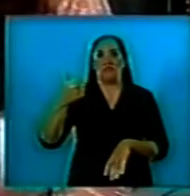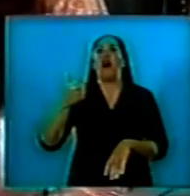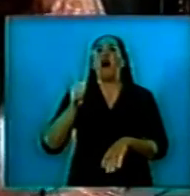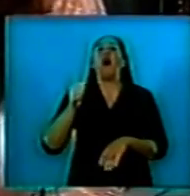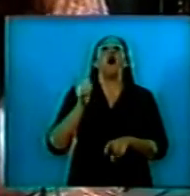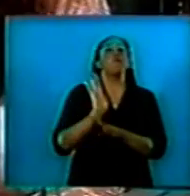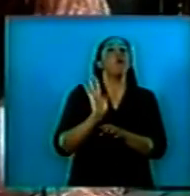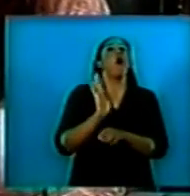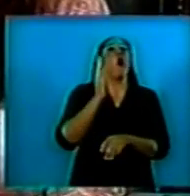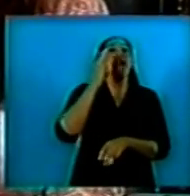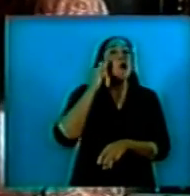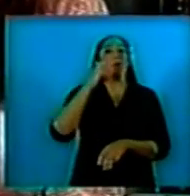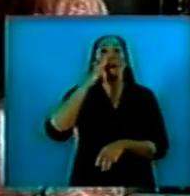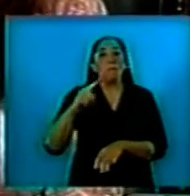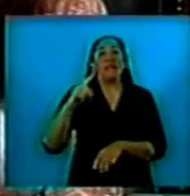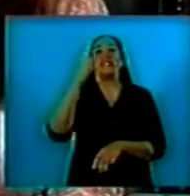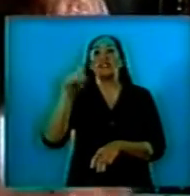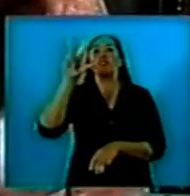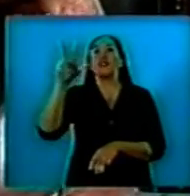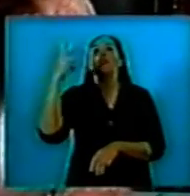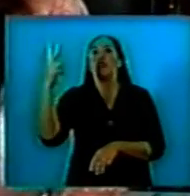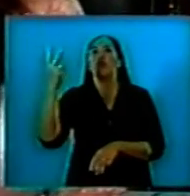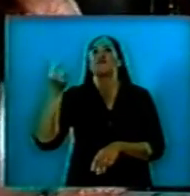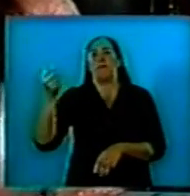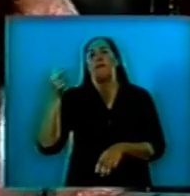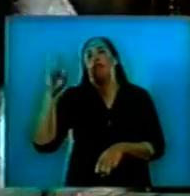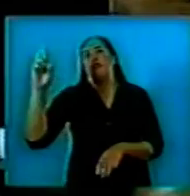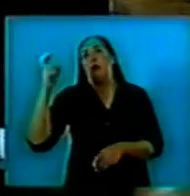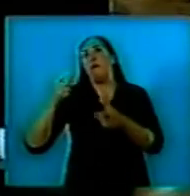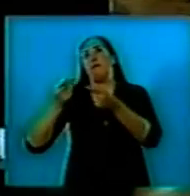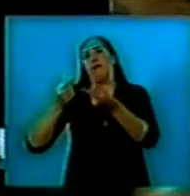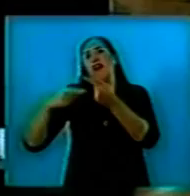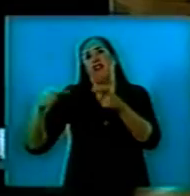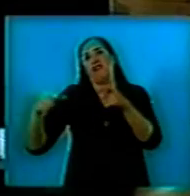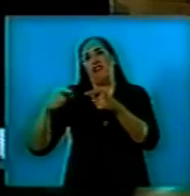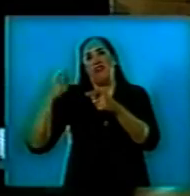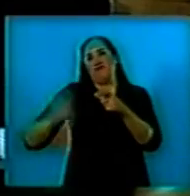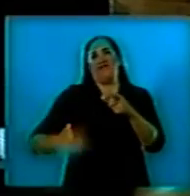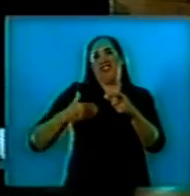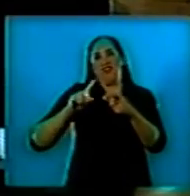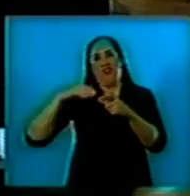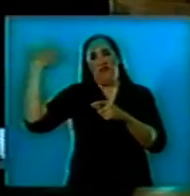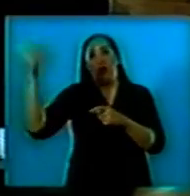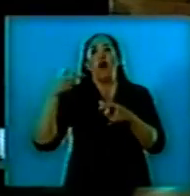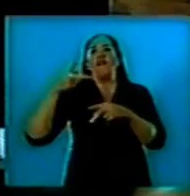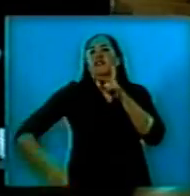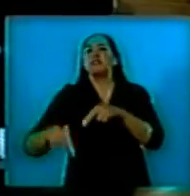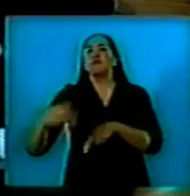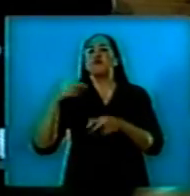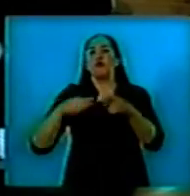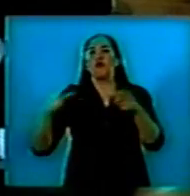.132 millones en moneda extranjera, porque vence el BODEN 15, y 1